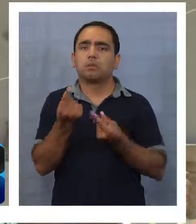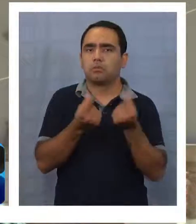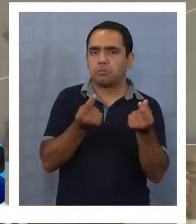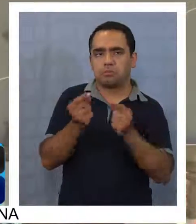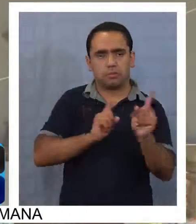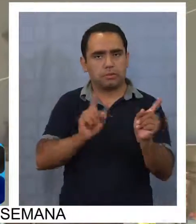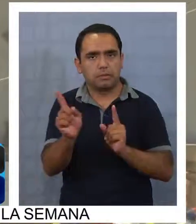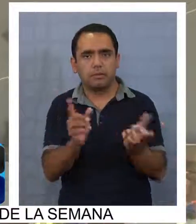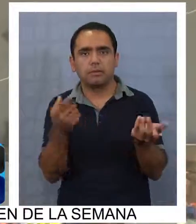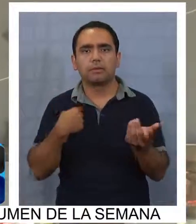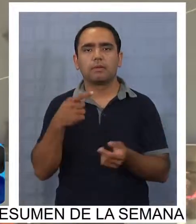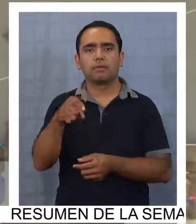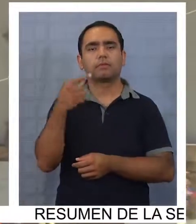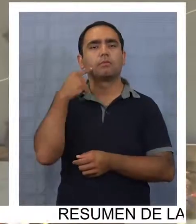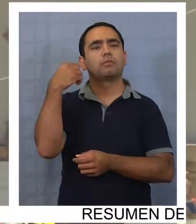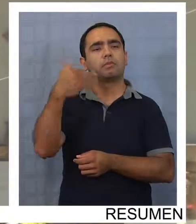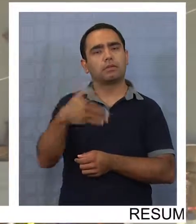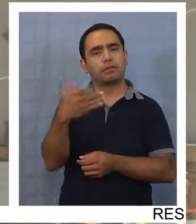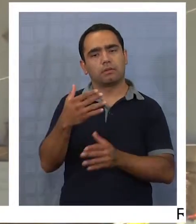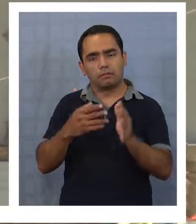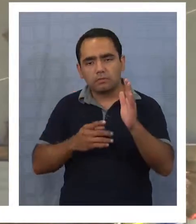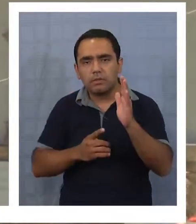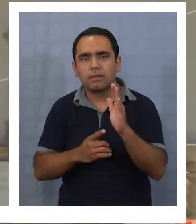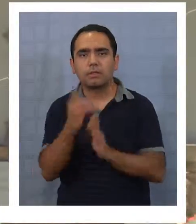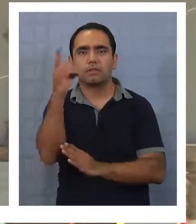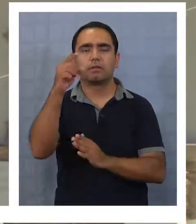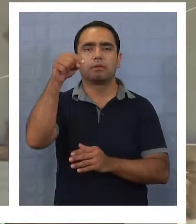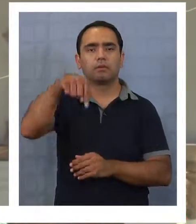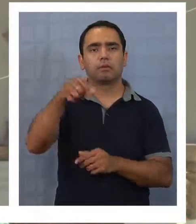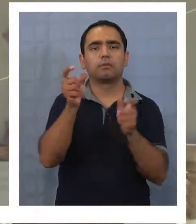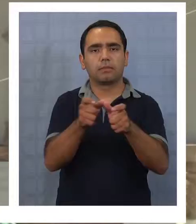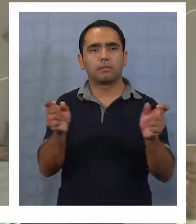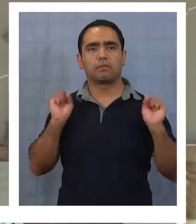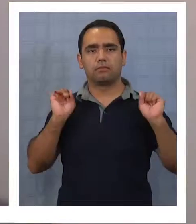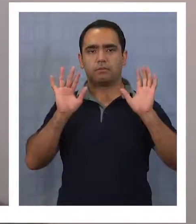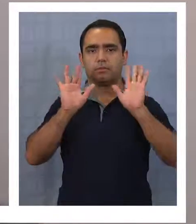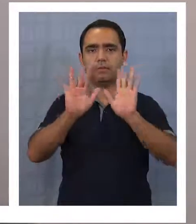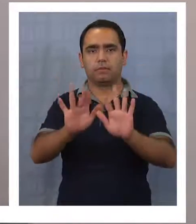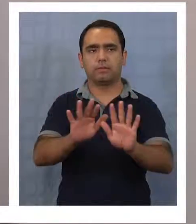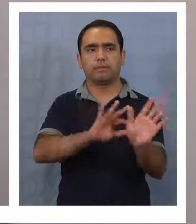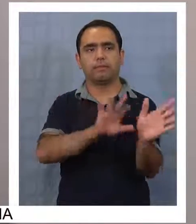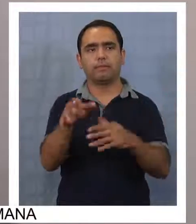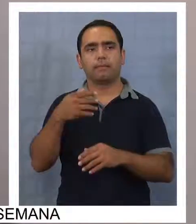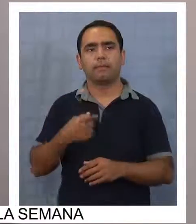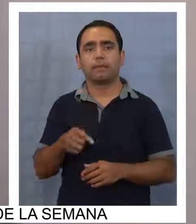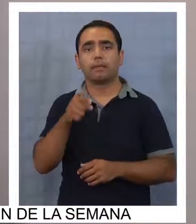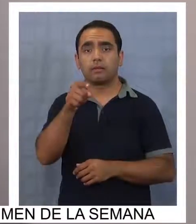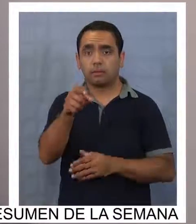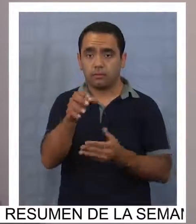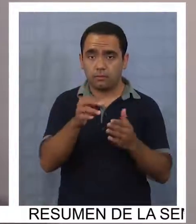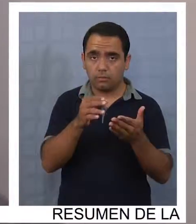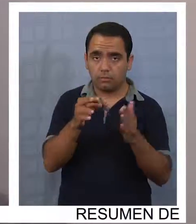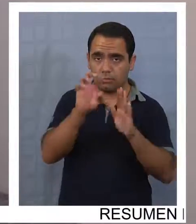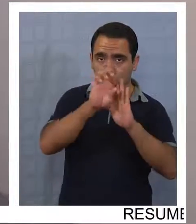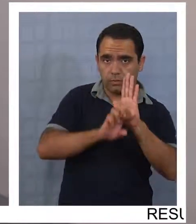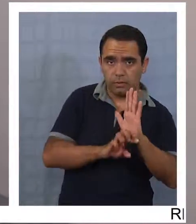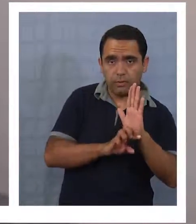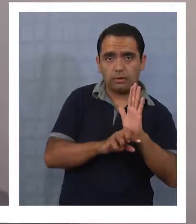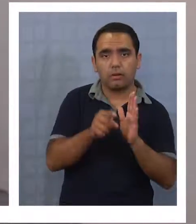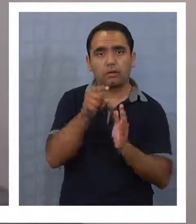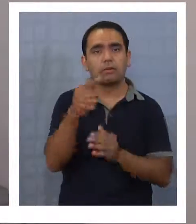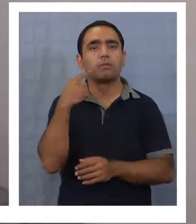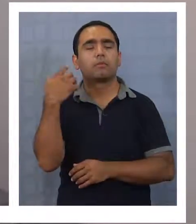economía va a ser un punto y un momento de concentración, que la gente vuelva. Con un rito que da cuenta del